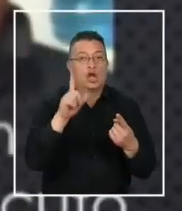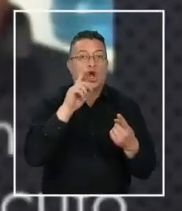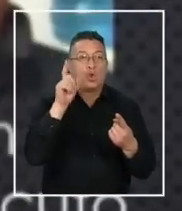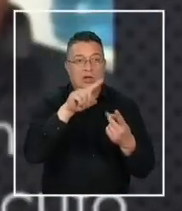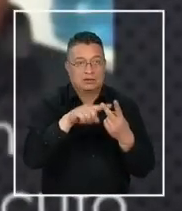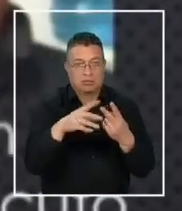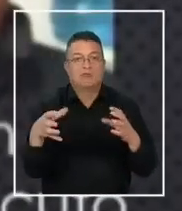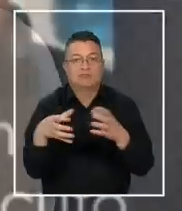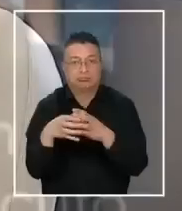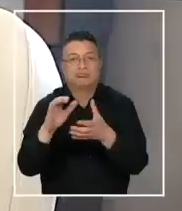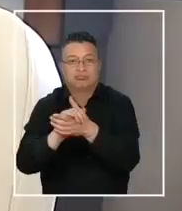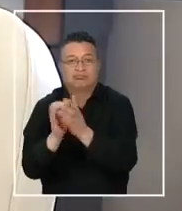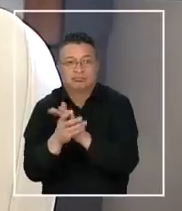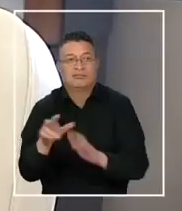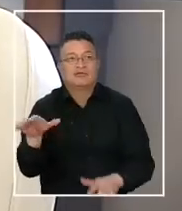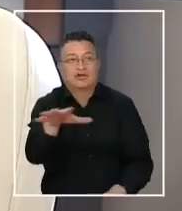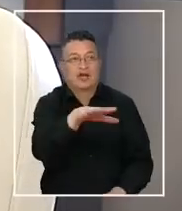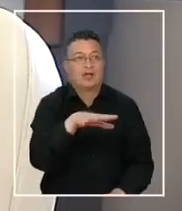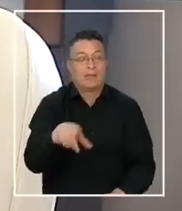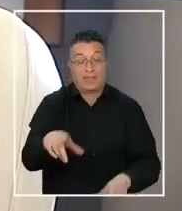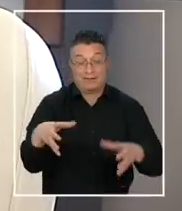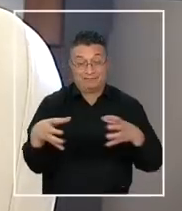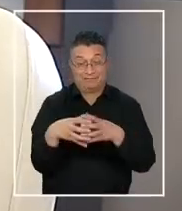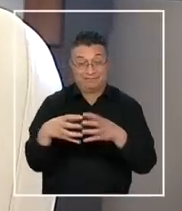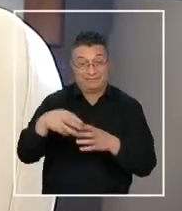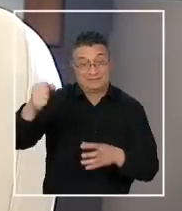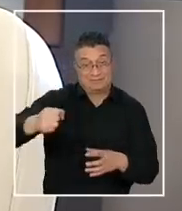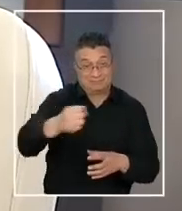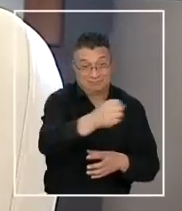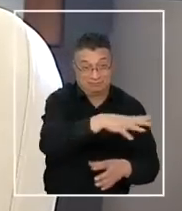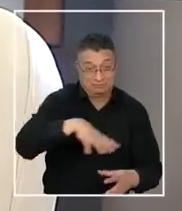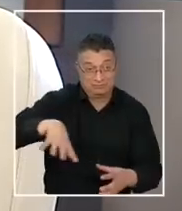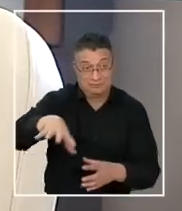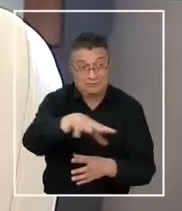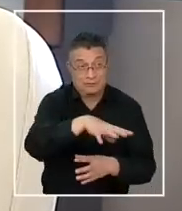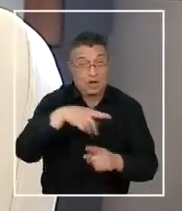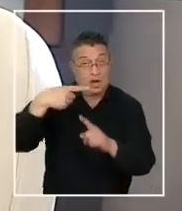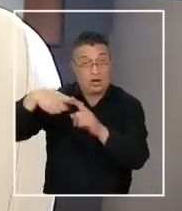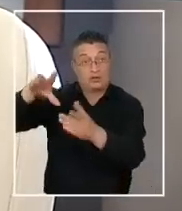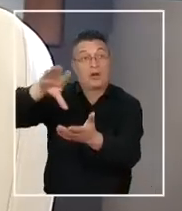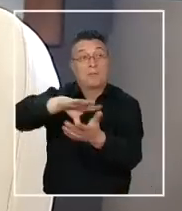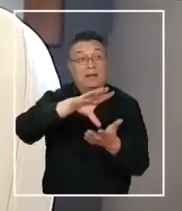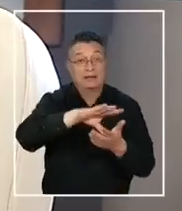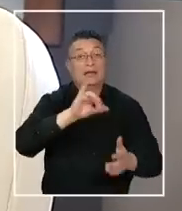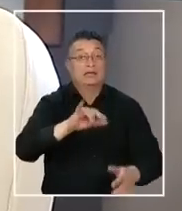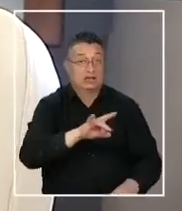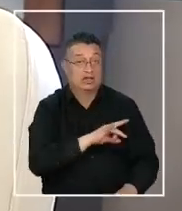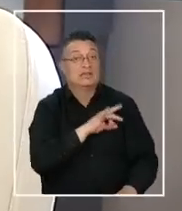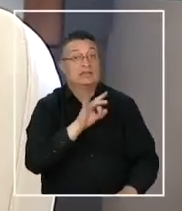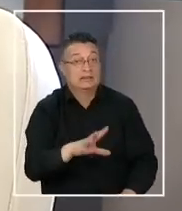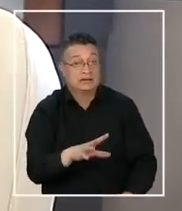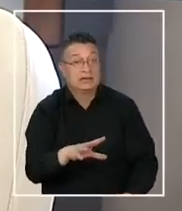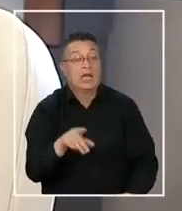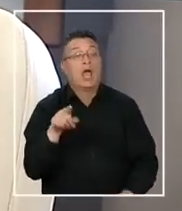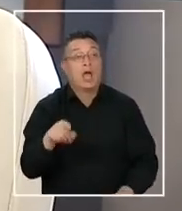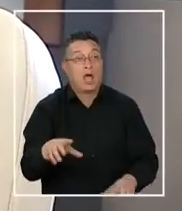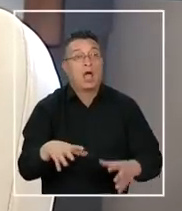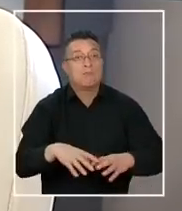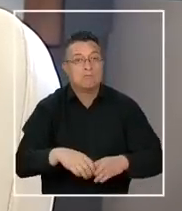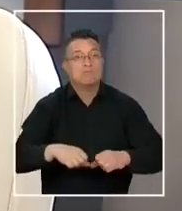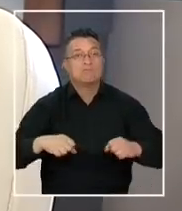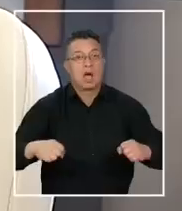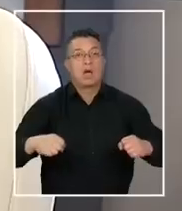Felipe Franco. Las organizaciones criminales extranjeras y nacionales se han ido